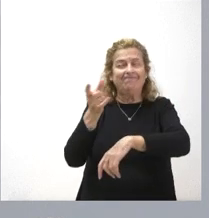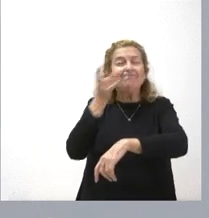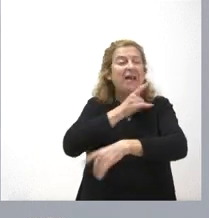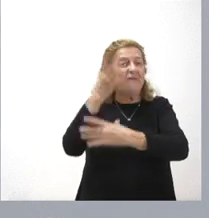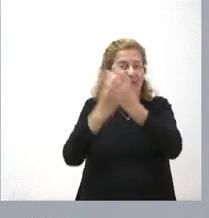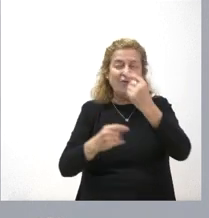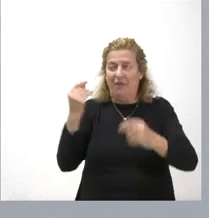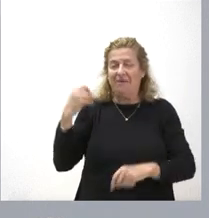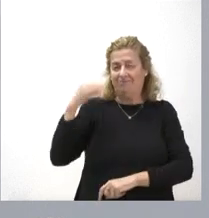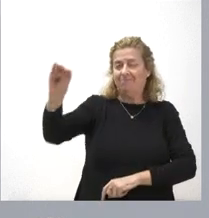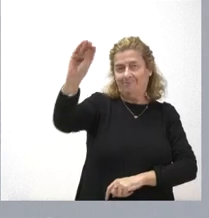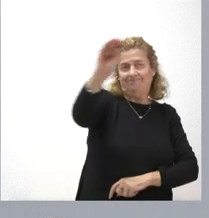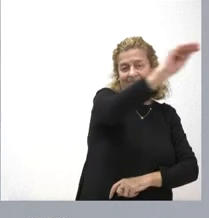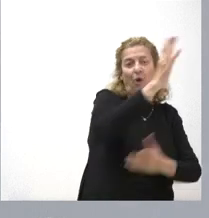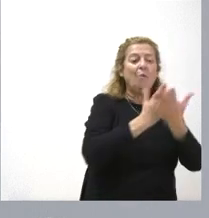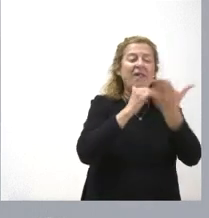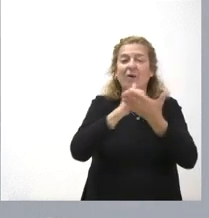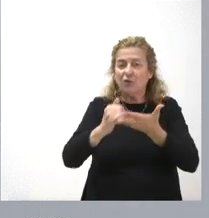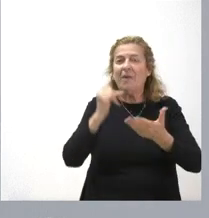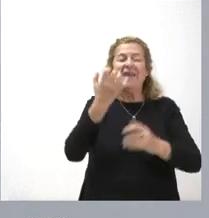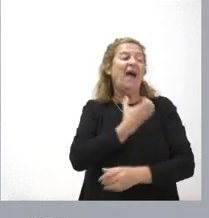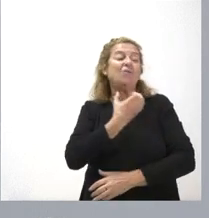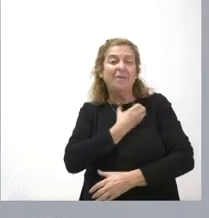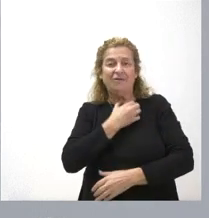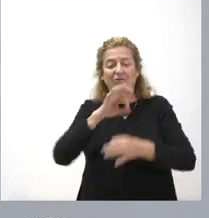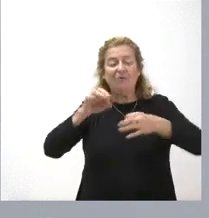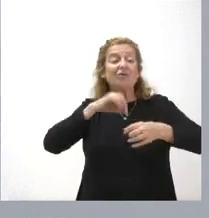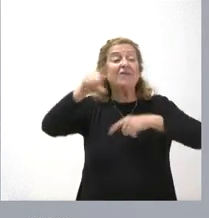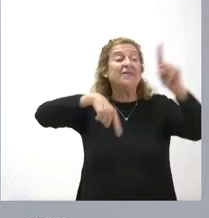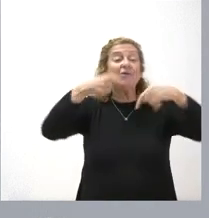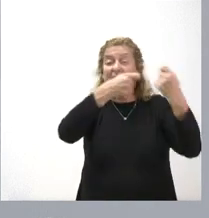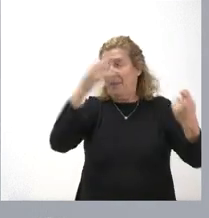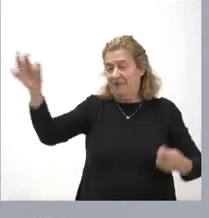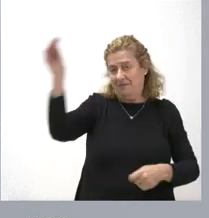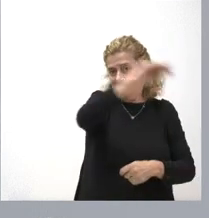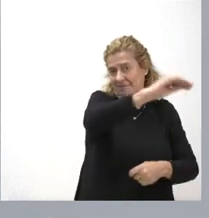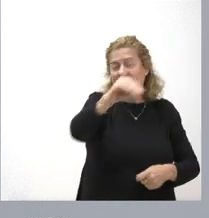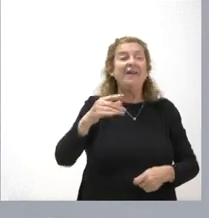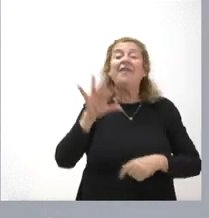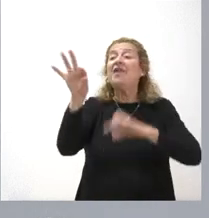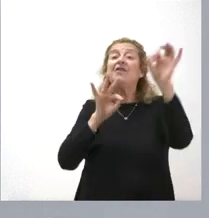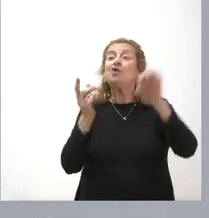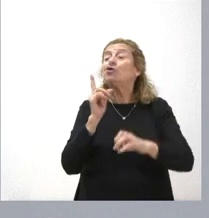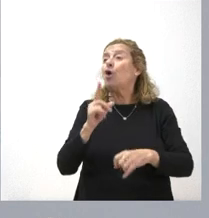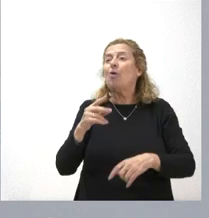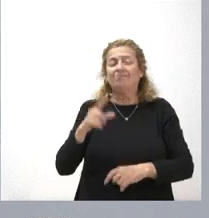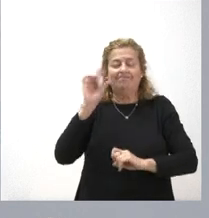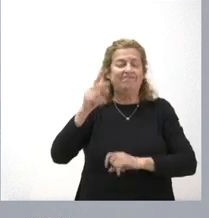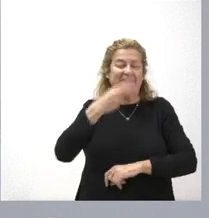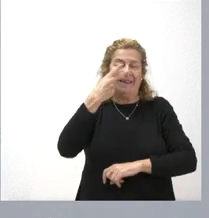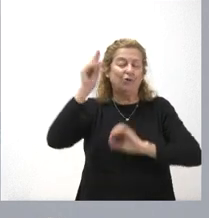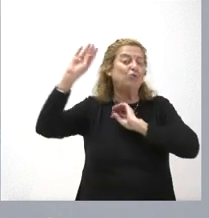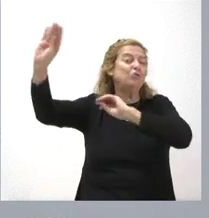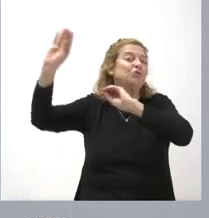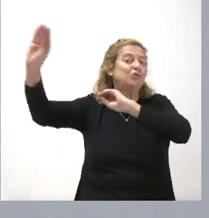comunidades autónomas ni con ayuntamientos que prestan al servicio del transporte y, por tanto, tomando decisiones solamente en función de intereses meramente